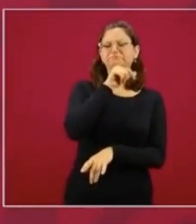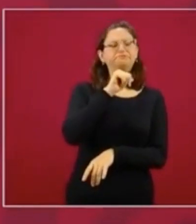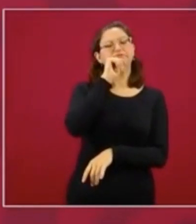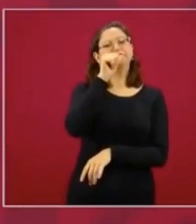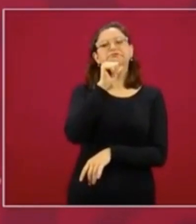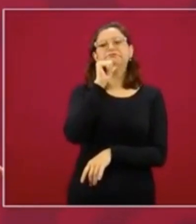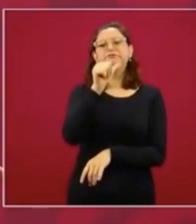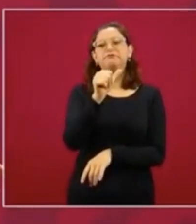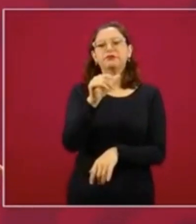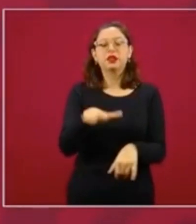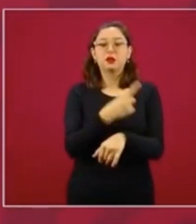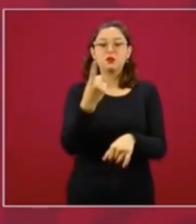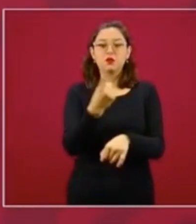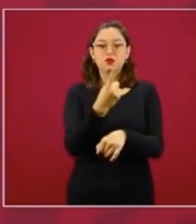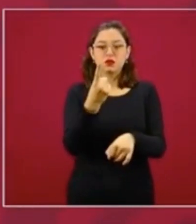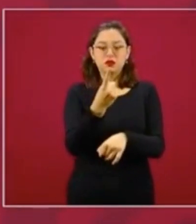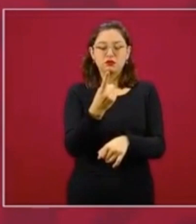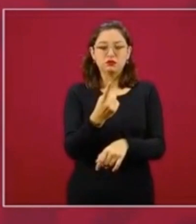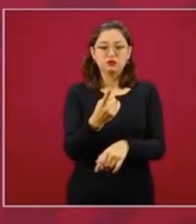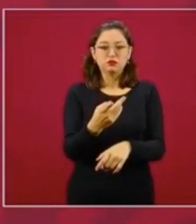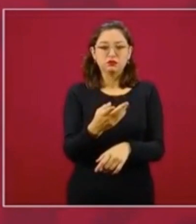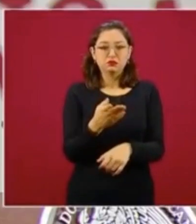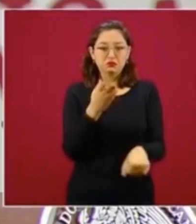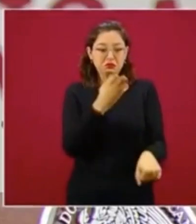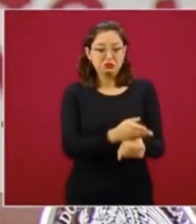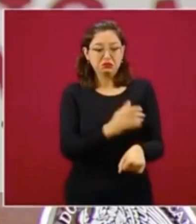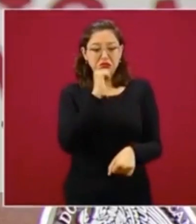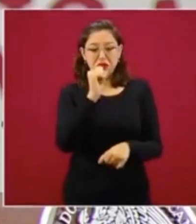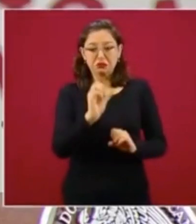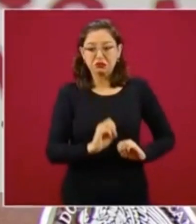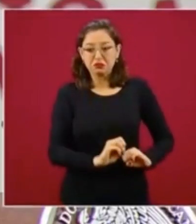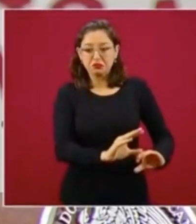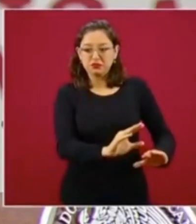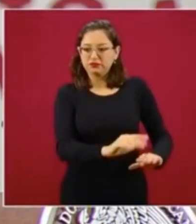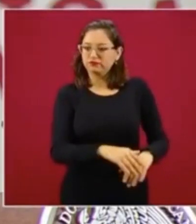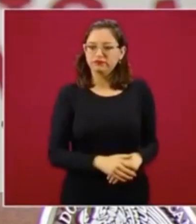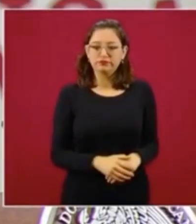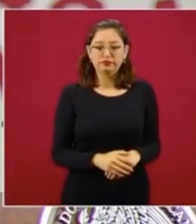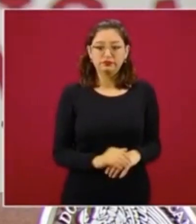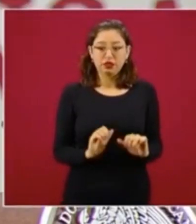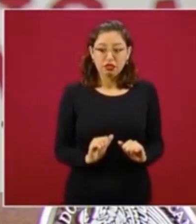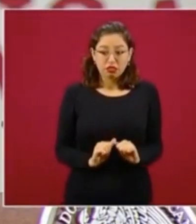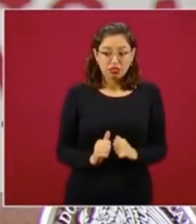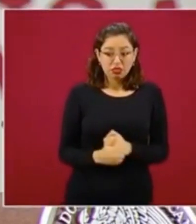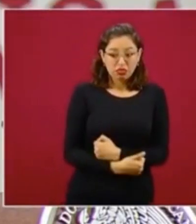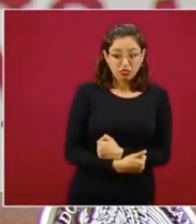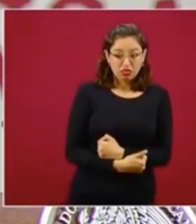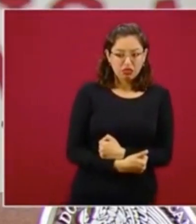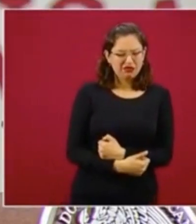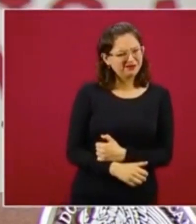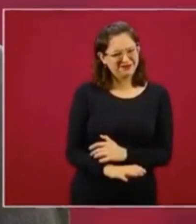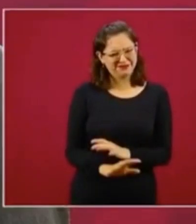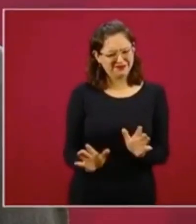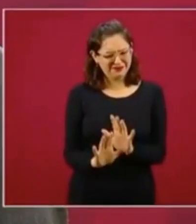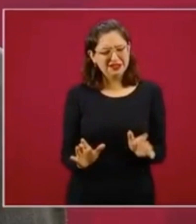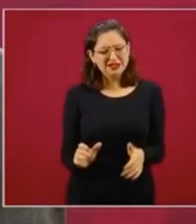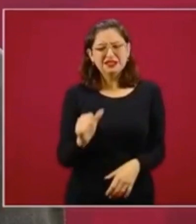impunidad ni ocultamos nada